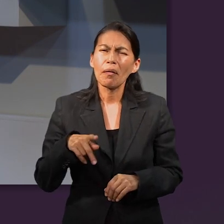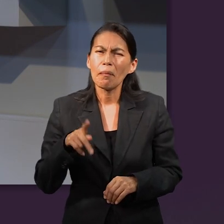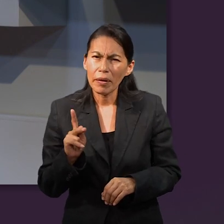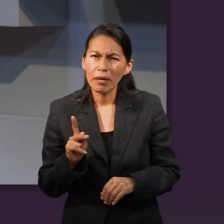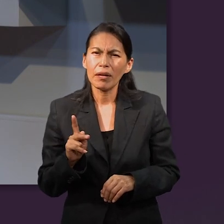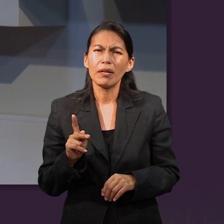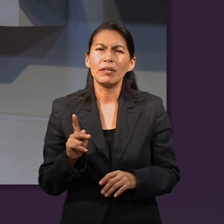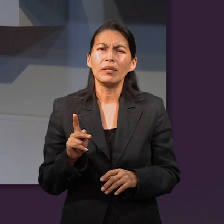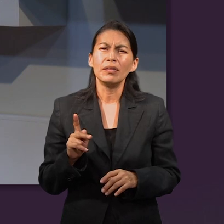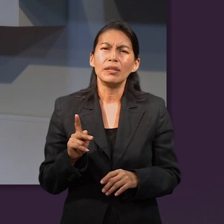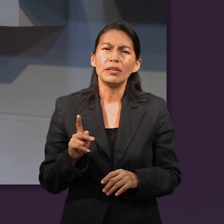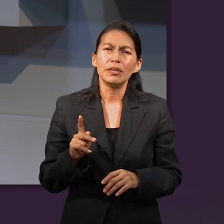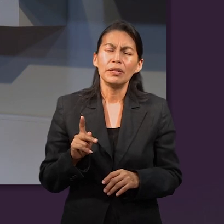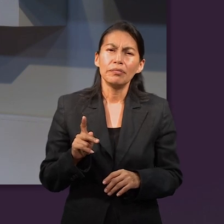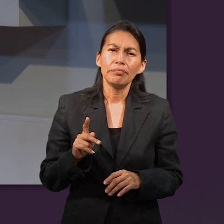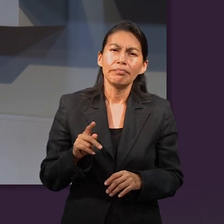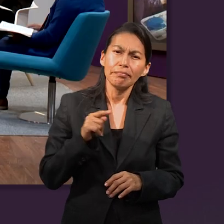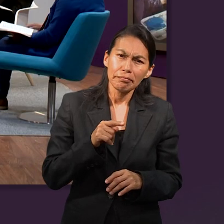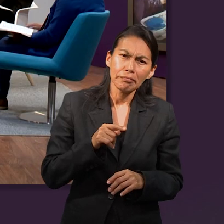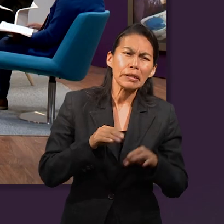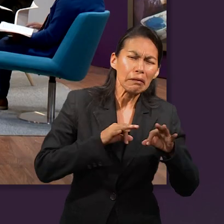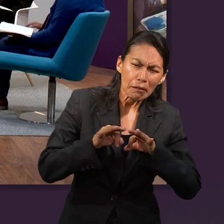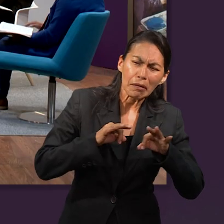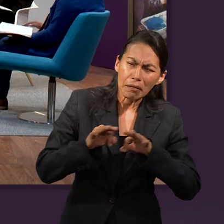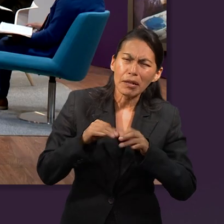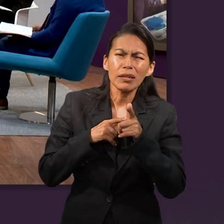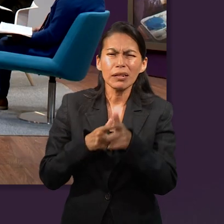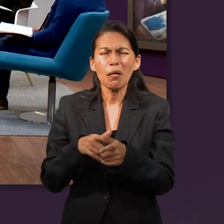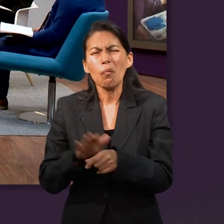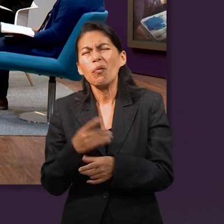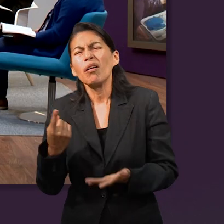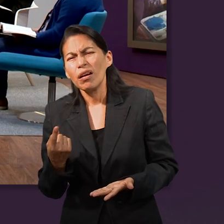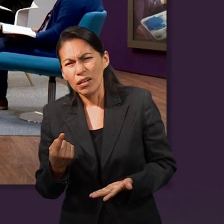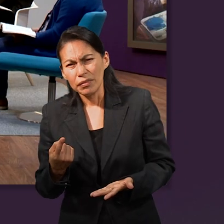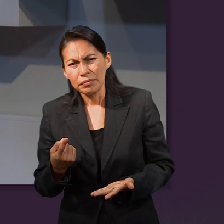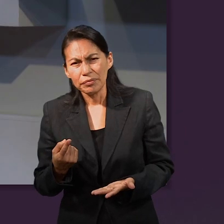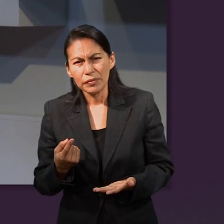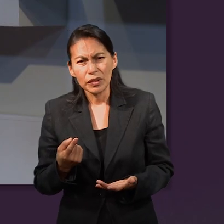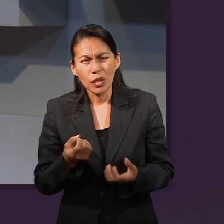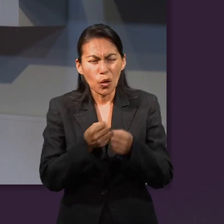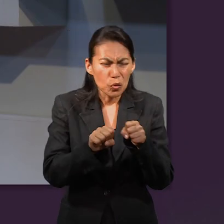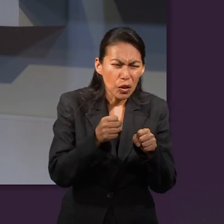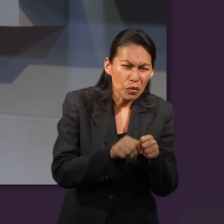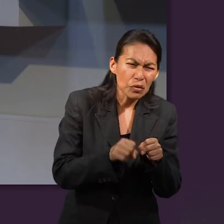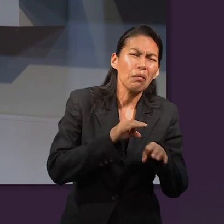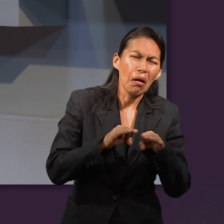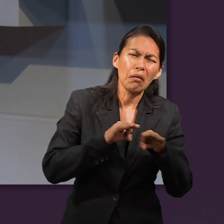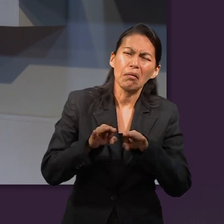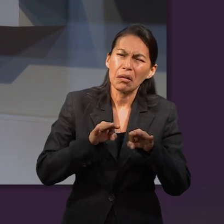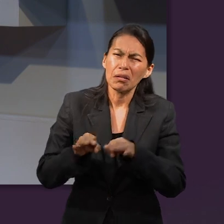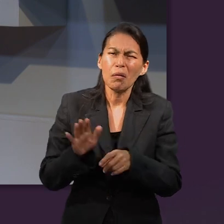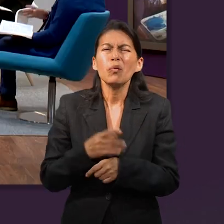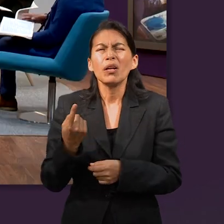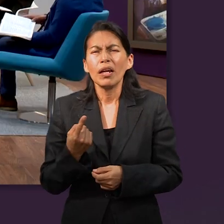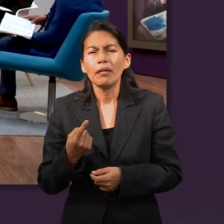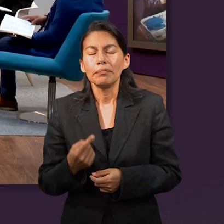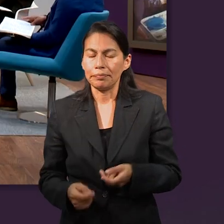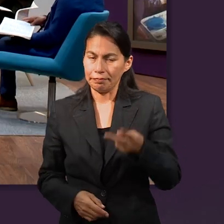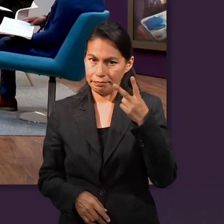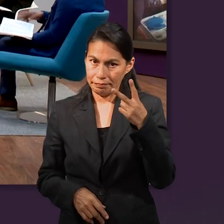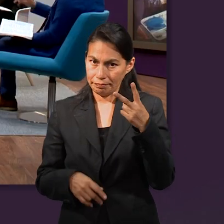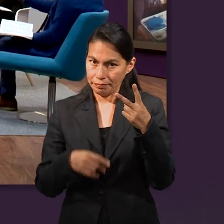¿por qué siguió trabajando ahí, José Luis? ¿Por qué siguió con el suegro trabajándole tanto tiempo?